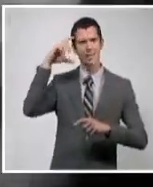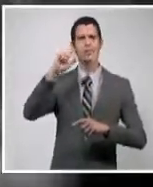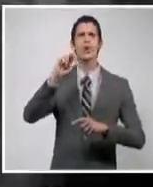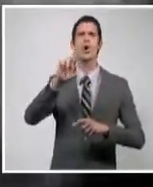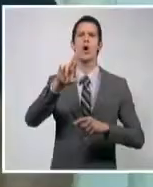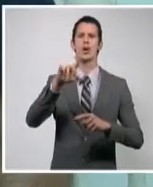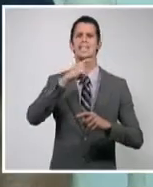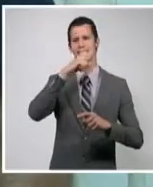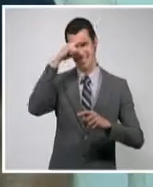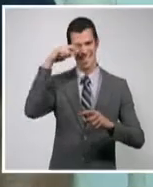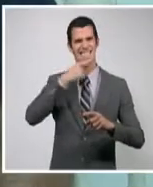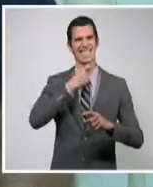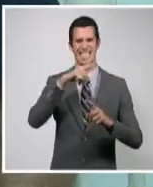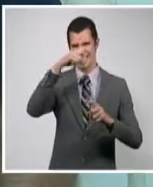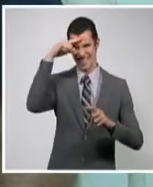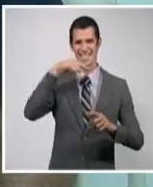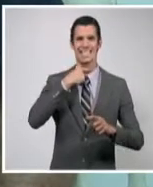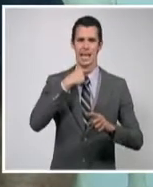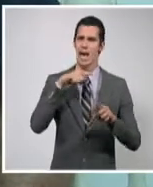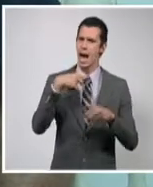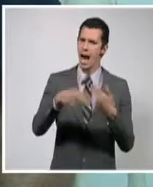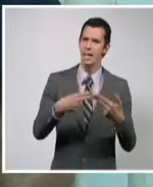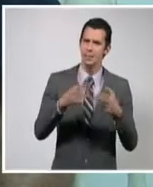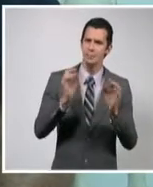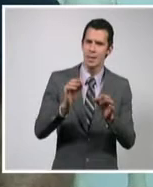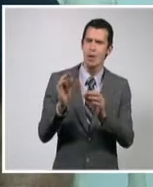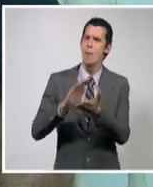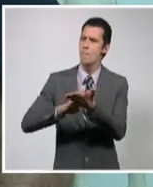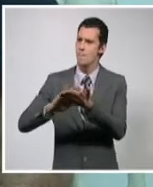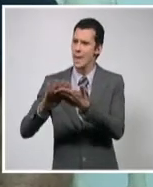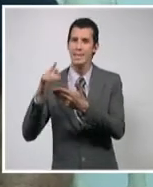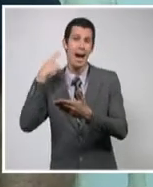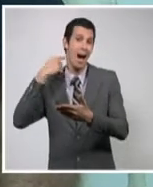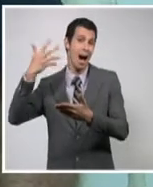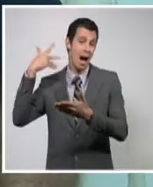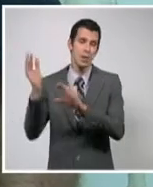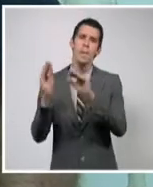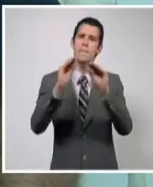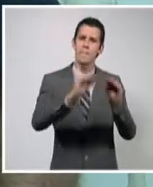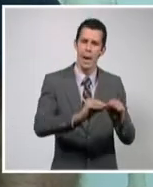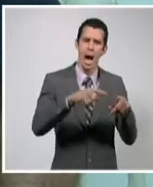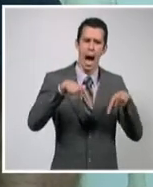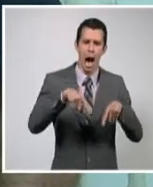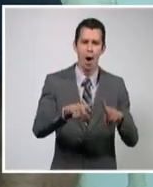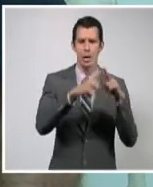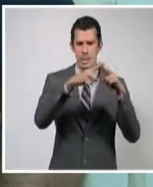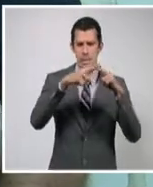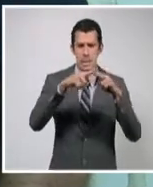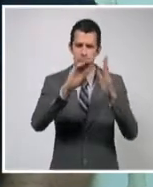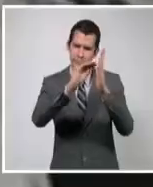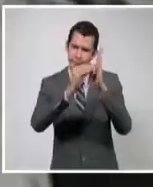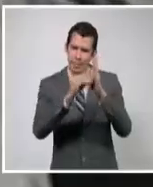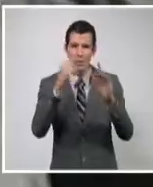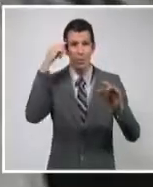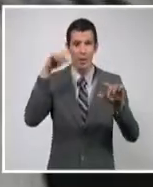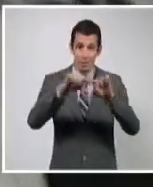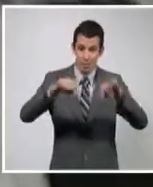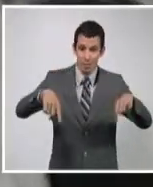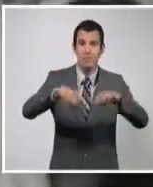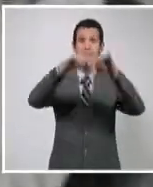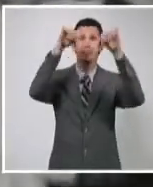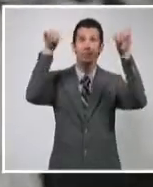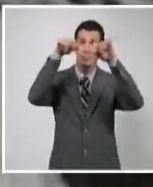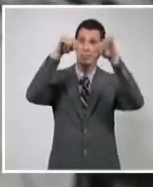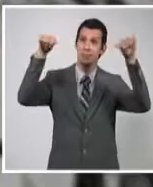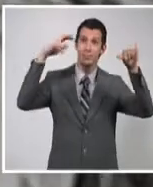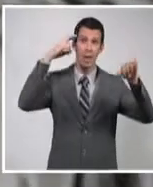importantes que se están acometiendo paralelamente. Uno por Ernesto Darana y con los recursos del ICAI en cuanto a la restauración de